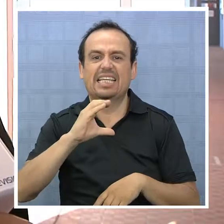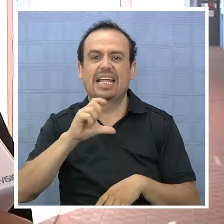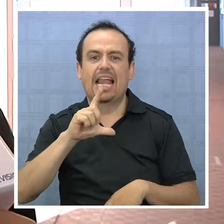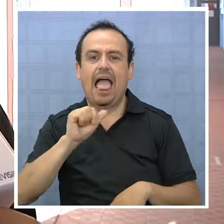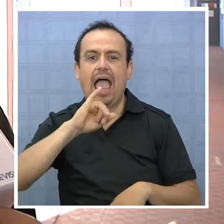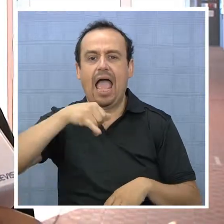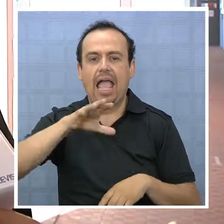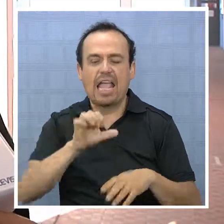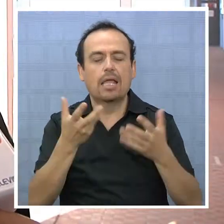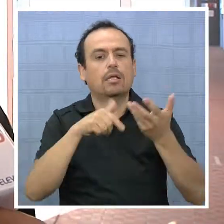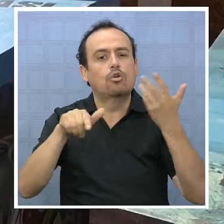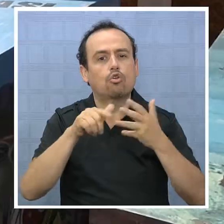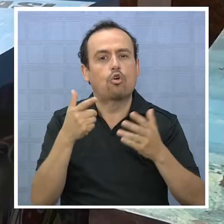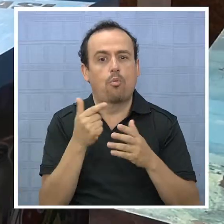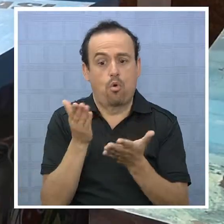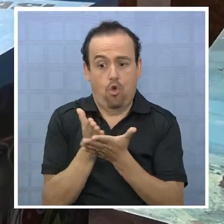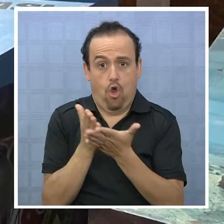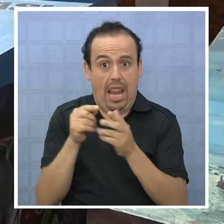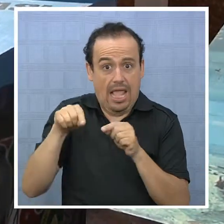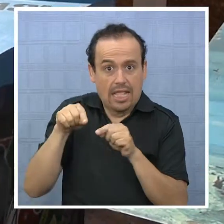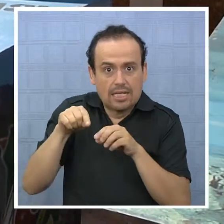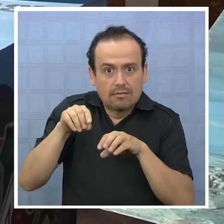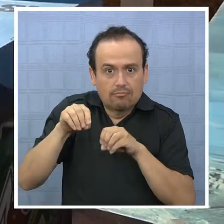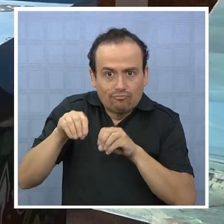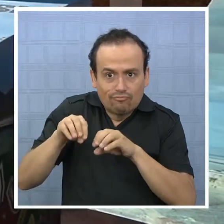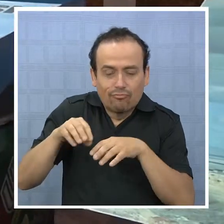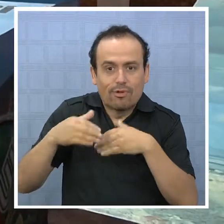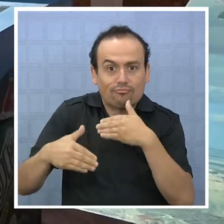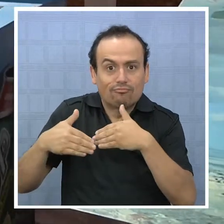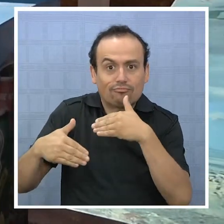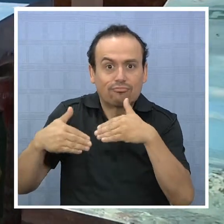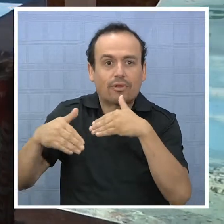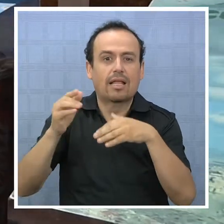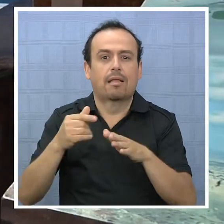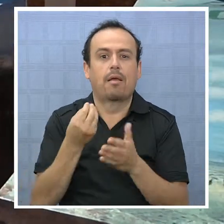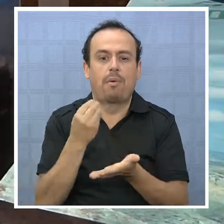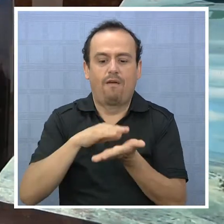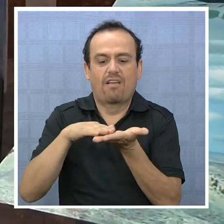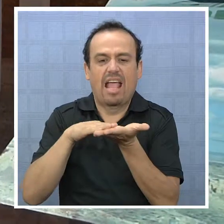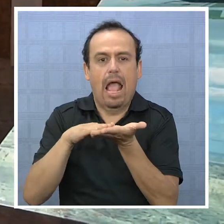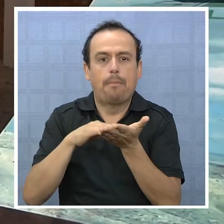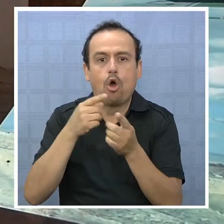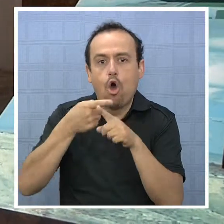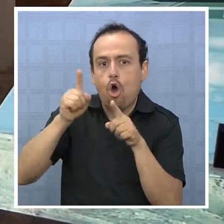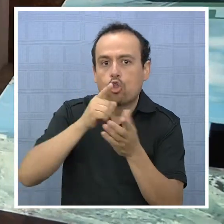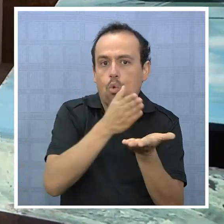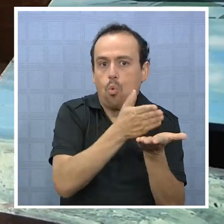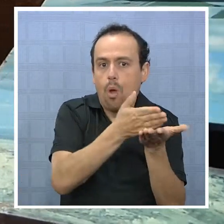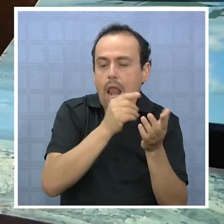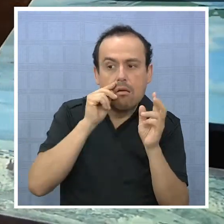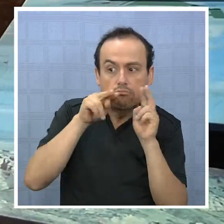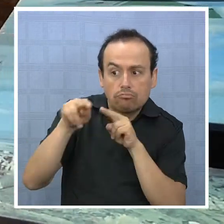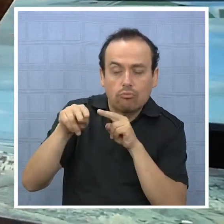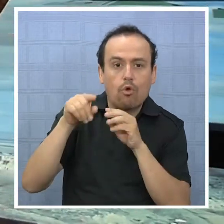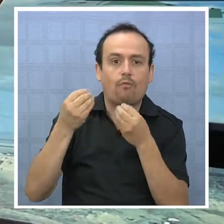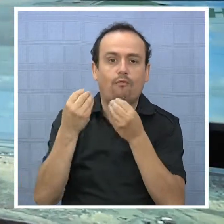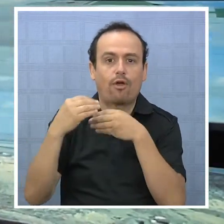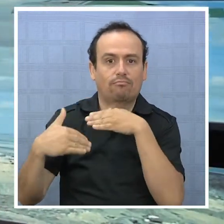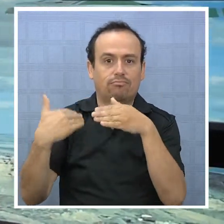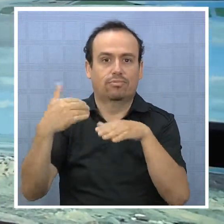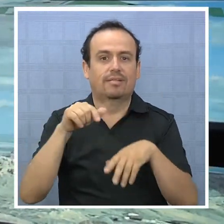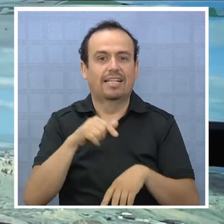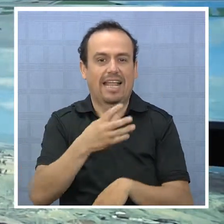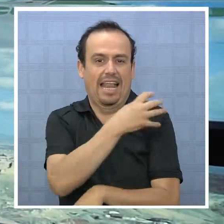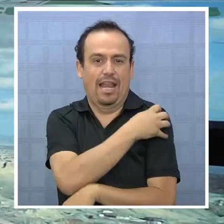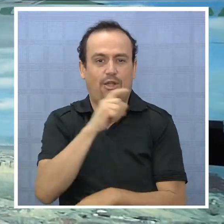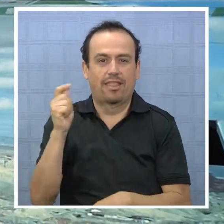tiene que ver con ir convirtiendo paulatinamente este colegio en un colegio sustentable, que sea un ejemplo para otros colegios acá en la región de